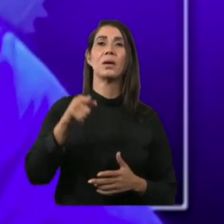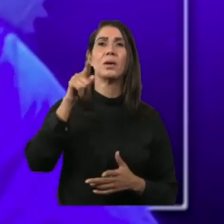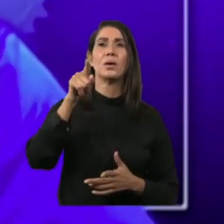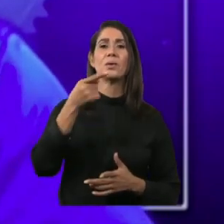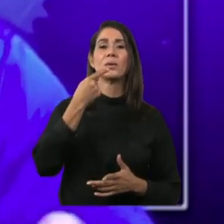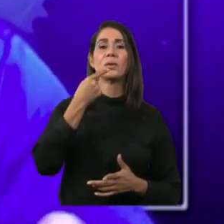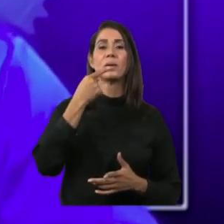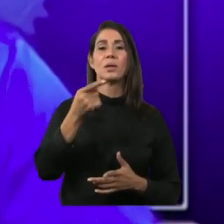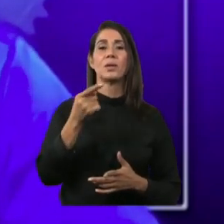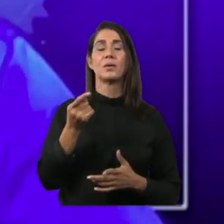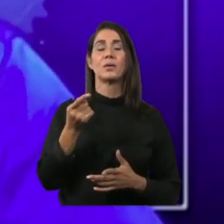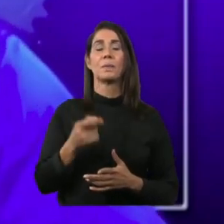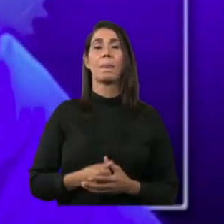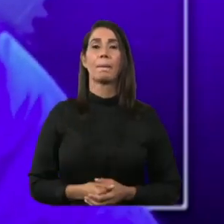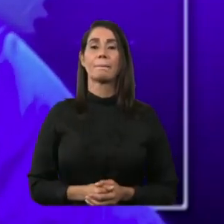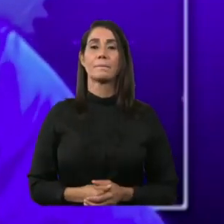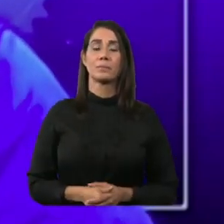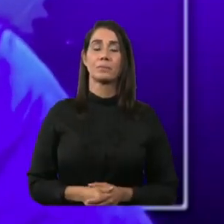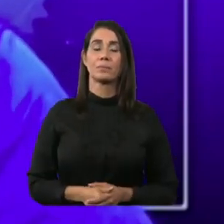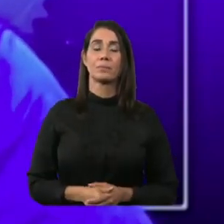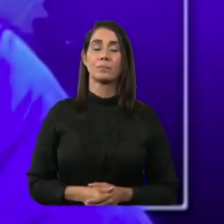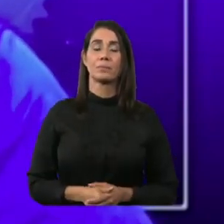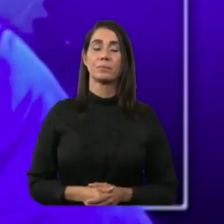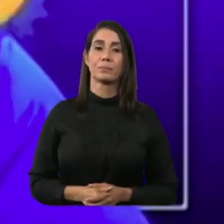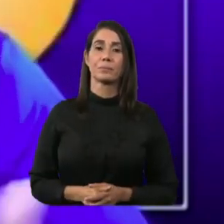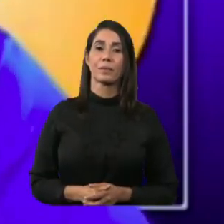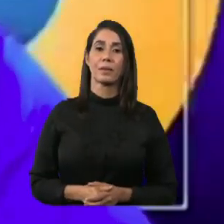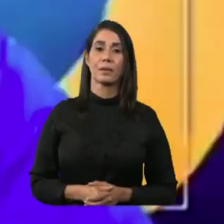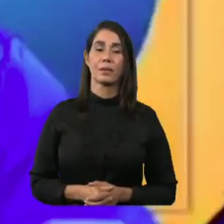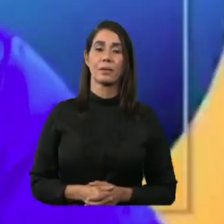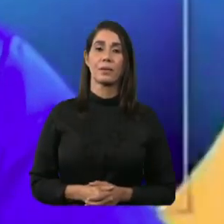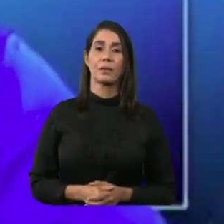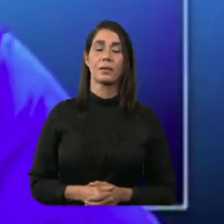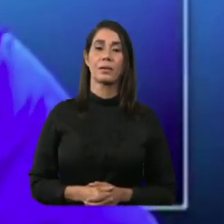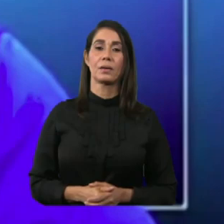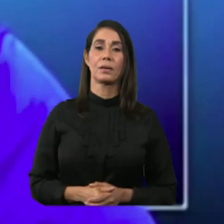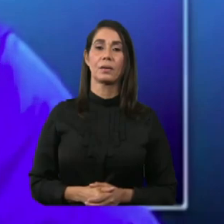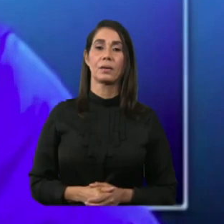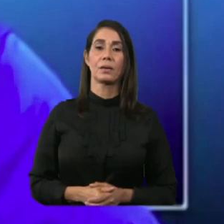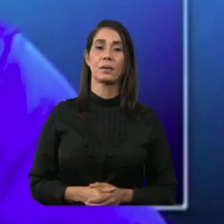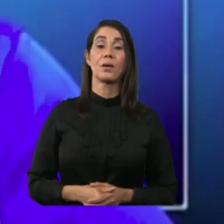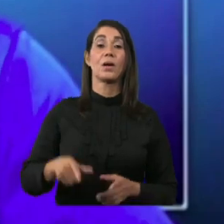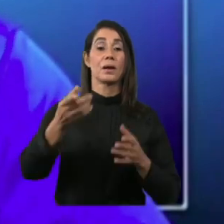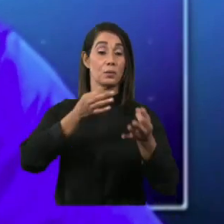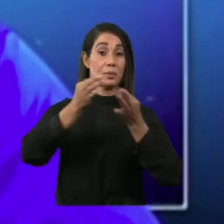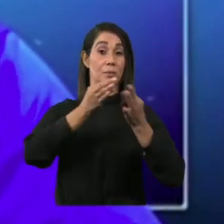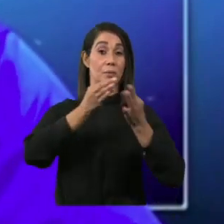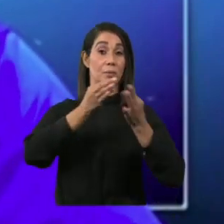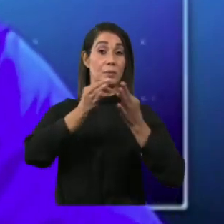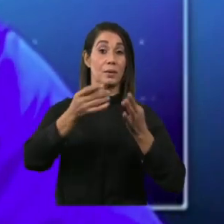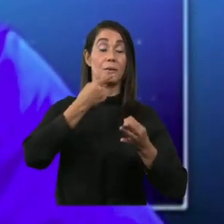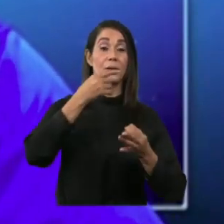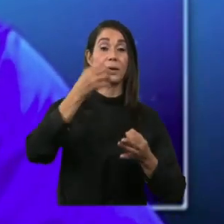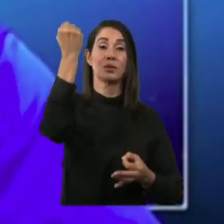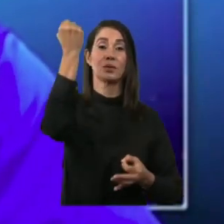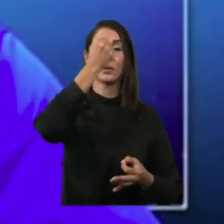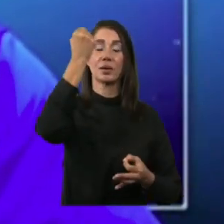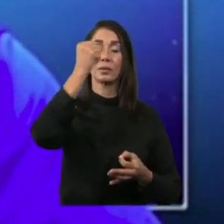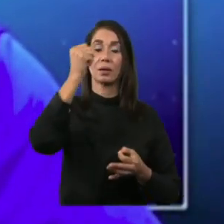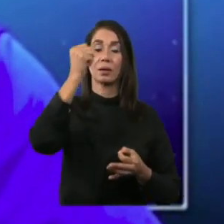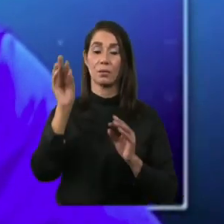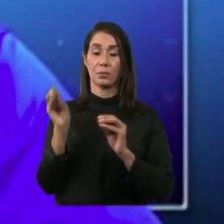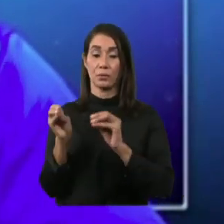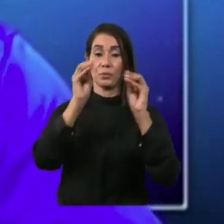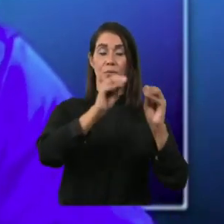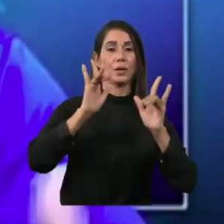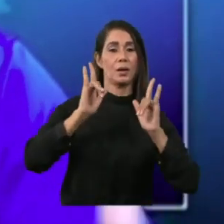acaba de mencionar y lo que hizo este fin de semana, específicamente el sábado, donde se trasladó a la ciudad de